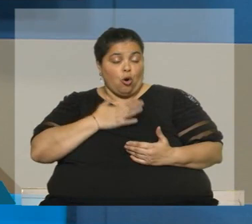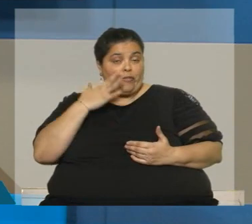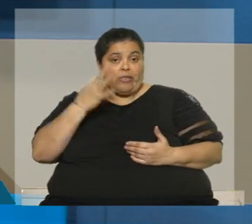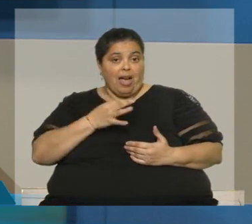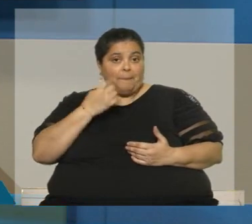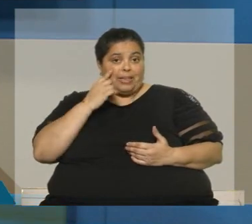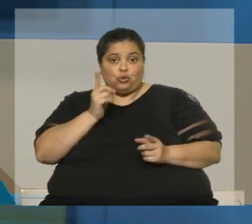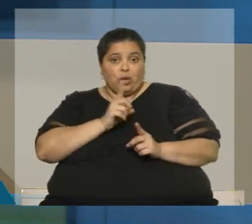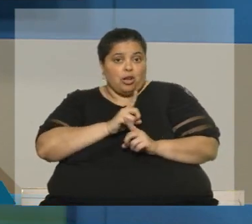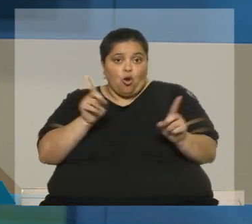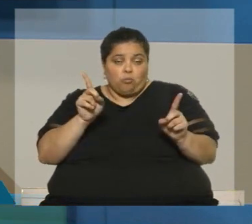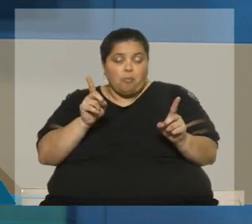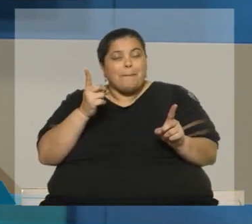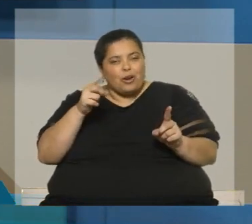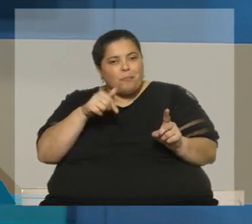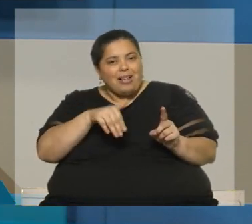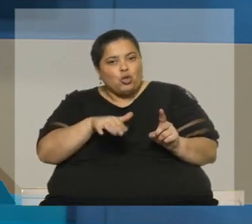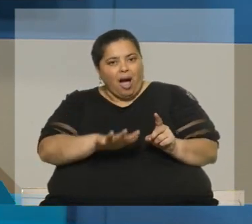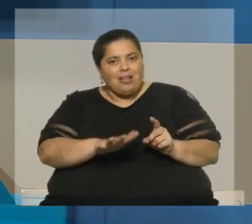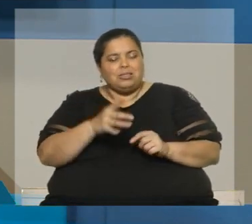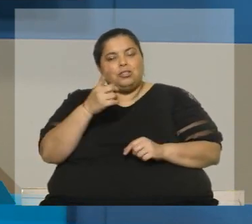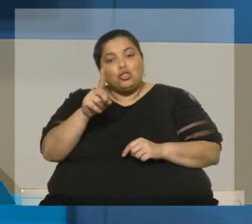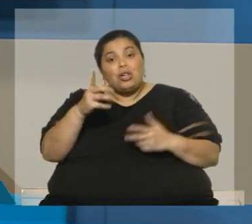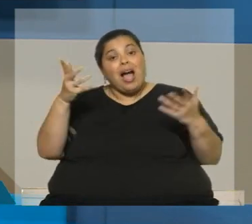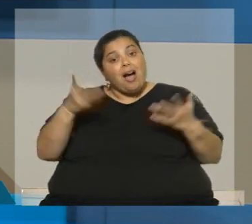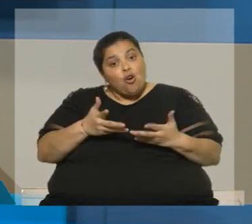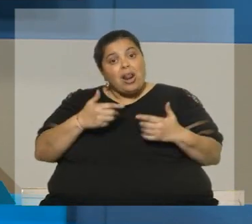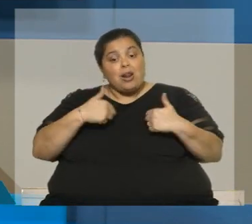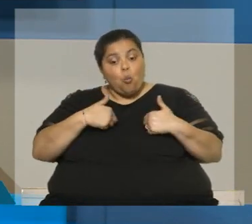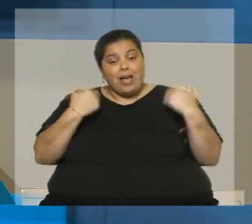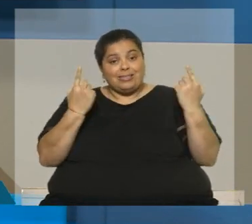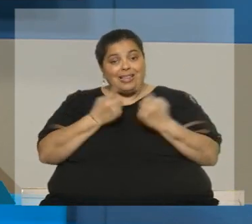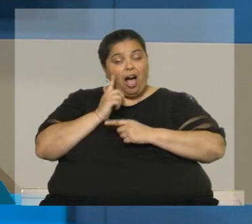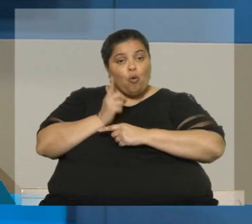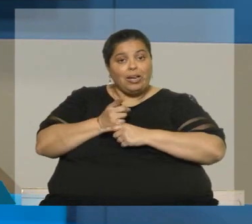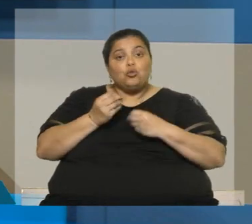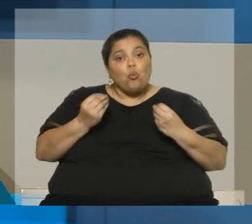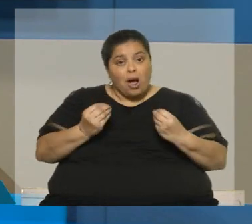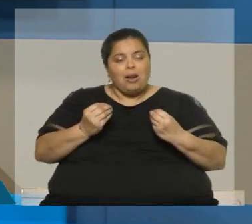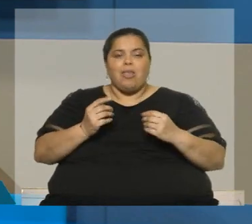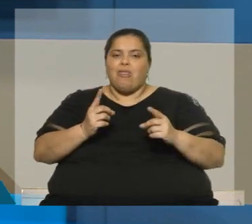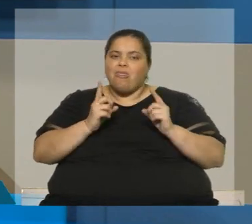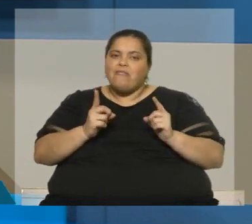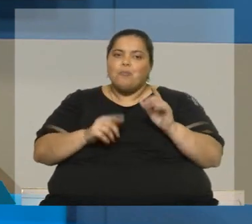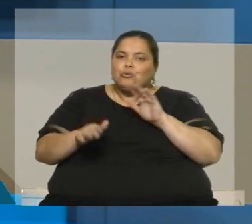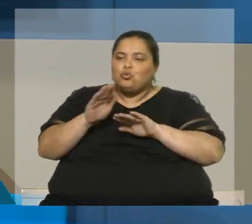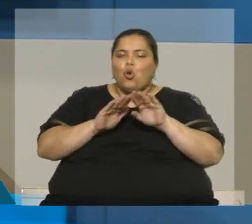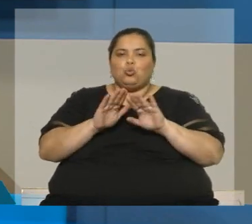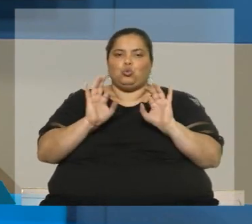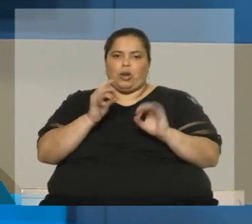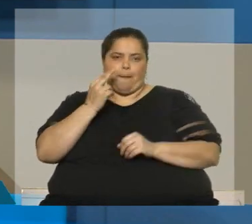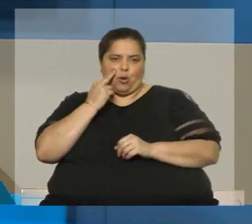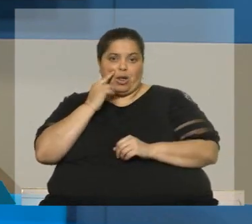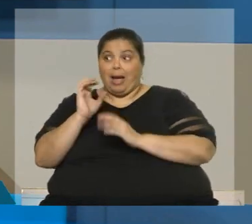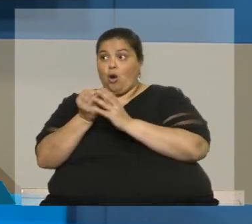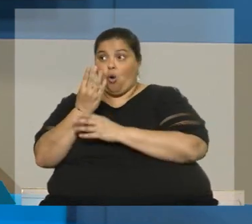Considero que no. Pero pasó. Bueno, ahora nuestra obligación es deshacer el problema. Se ha quedado un problema, vamos a